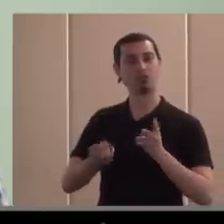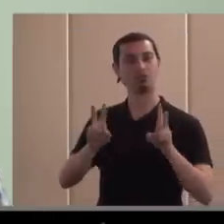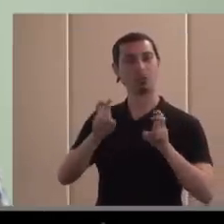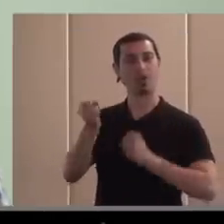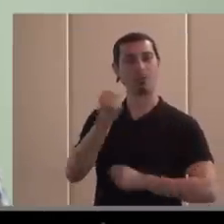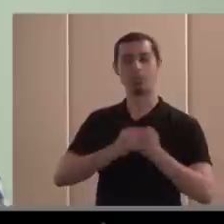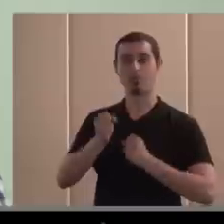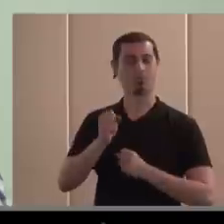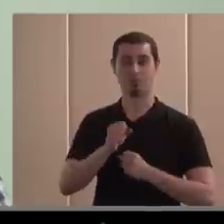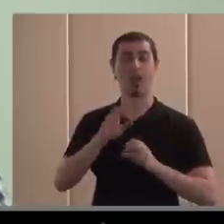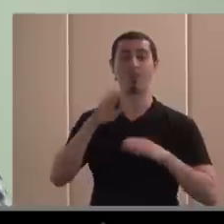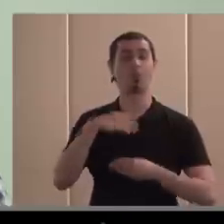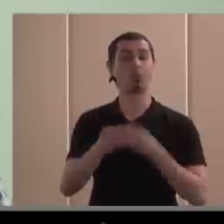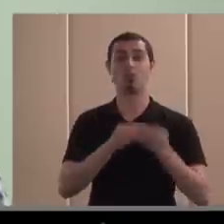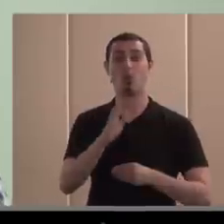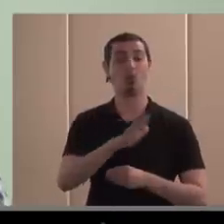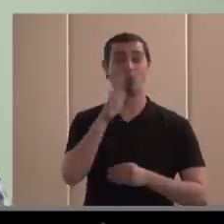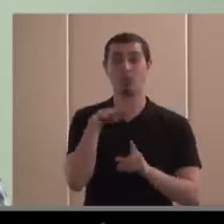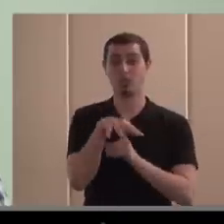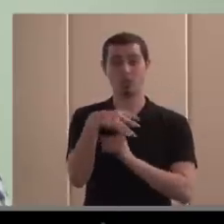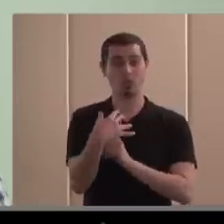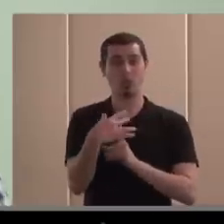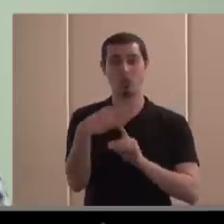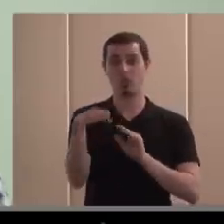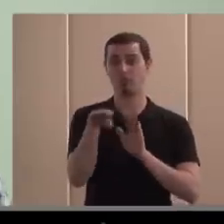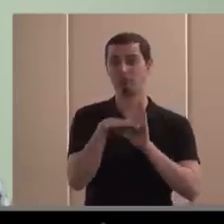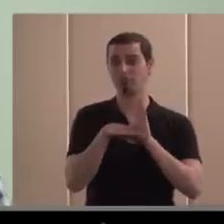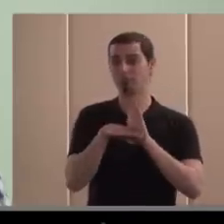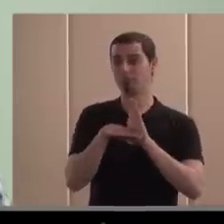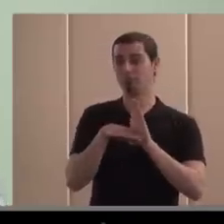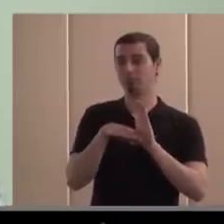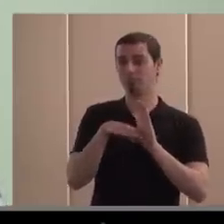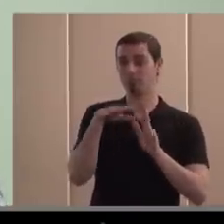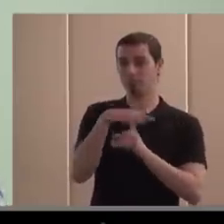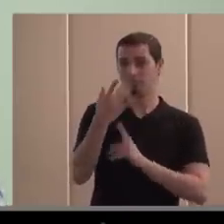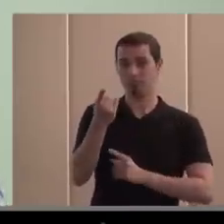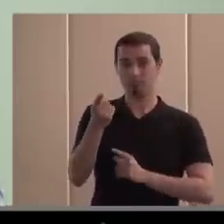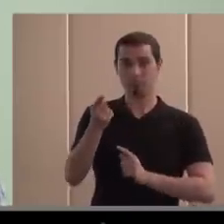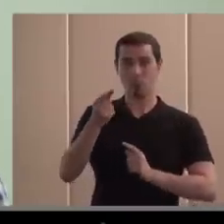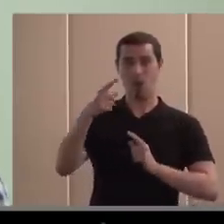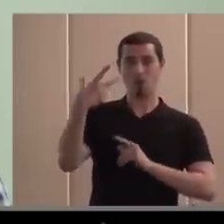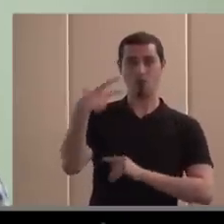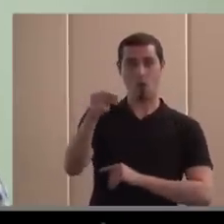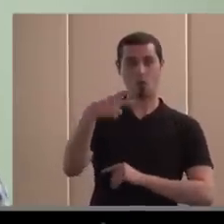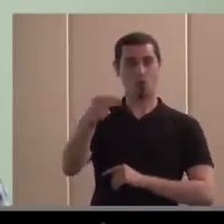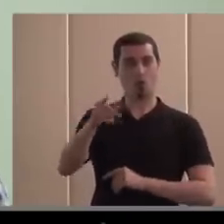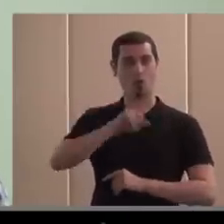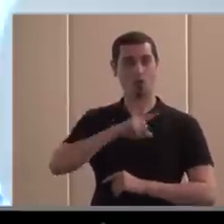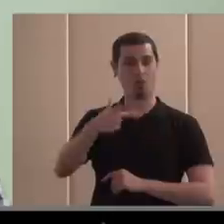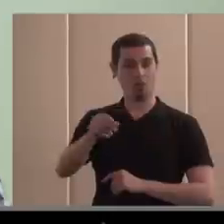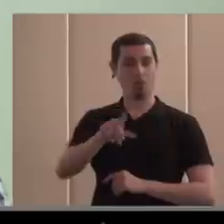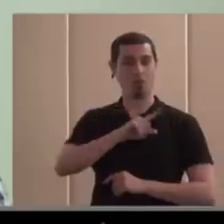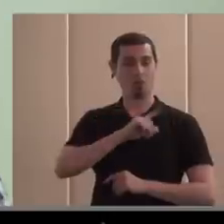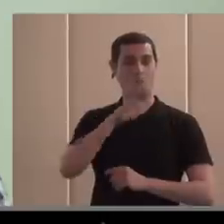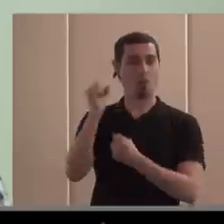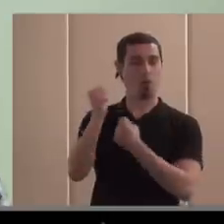por las circunstancias, por el desarrollo de los acontecimientos y porque se nos negaban, y se nos negaban de un